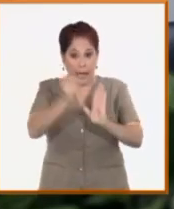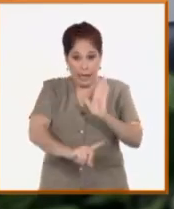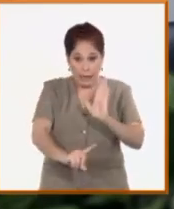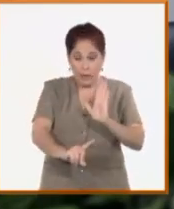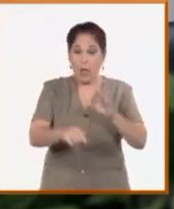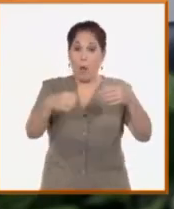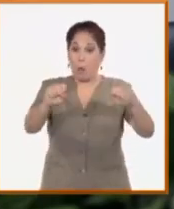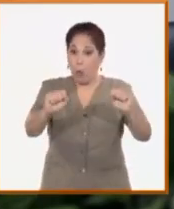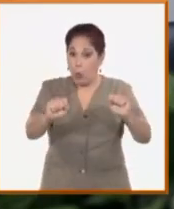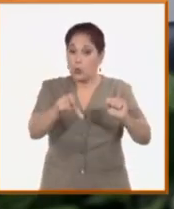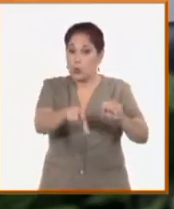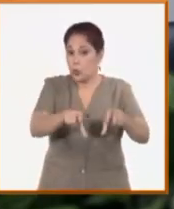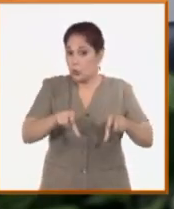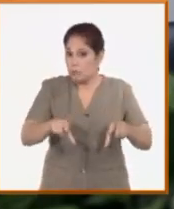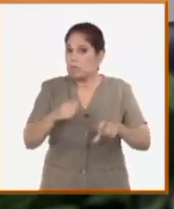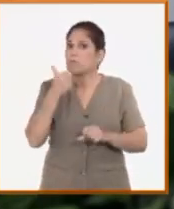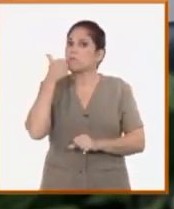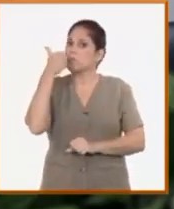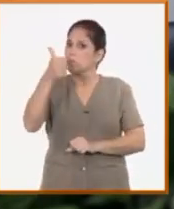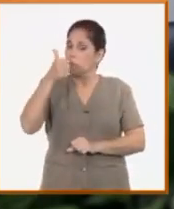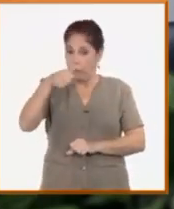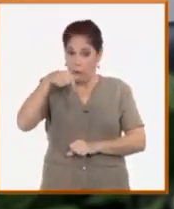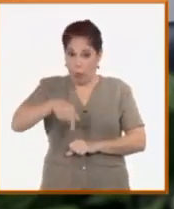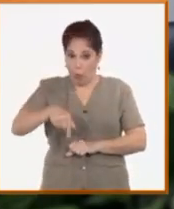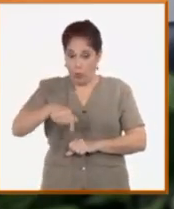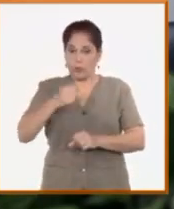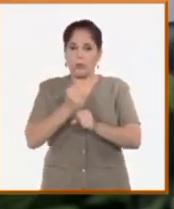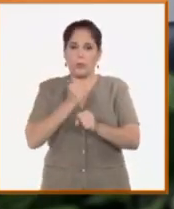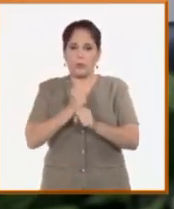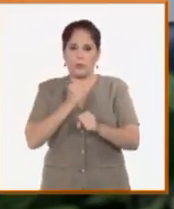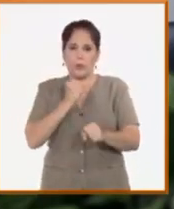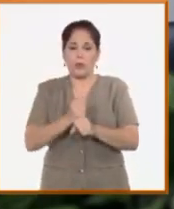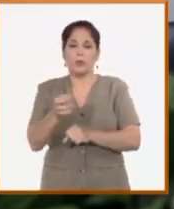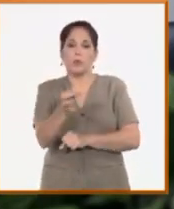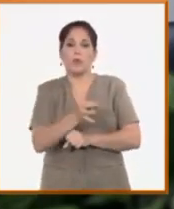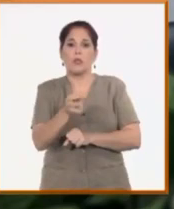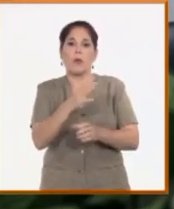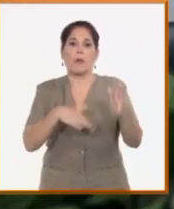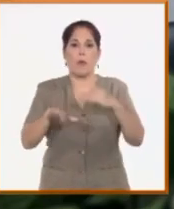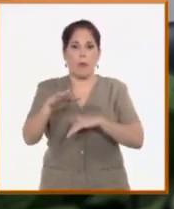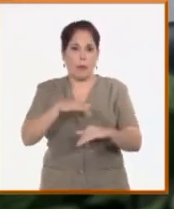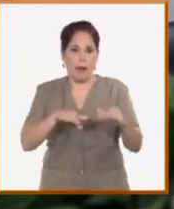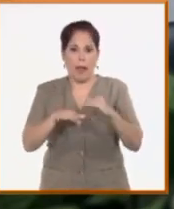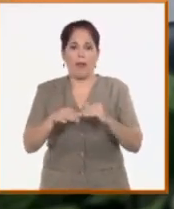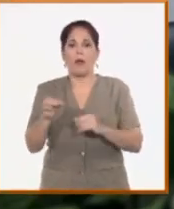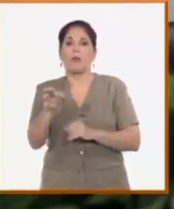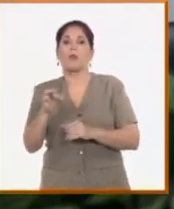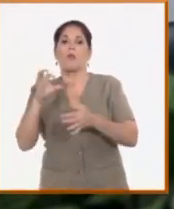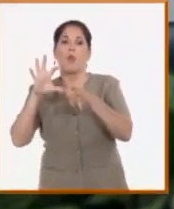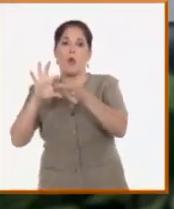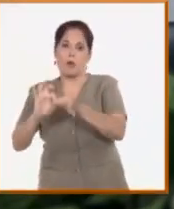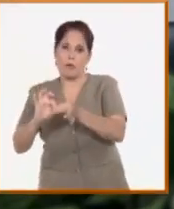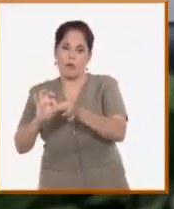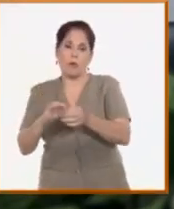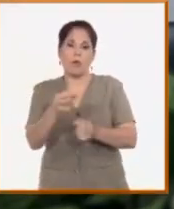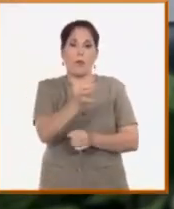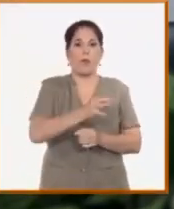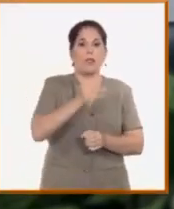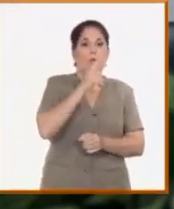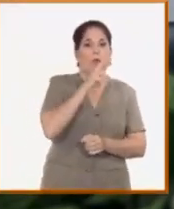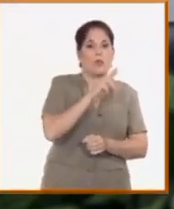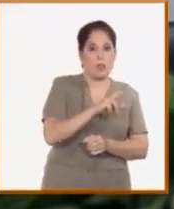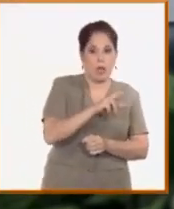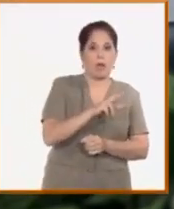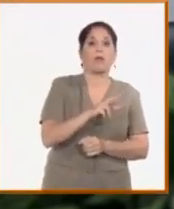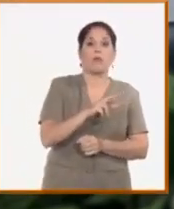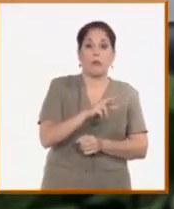para la población. Hoy ya están trabajando en el municipio Playa, el municipio Guanabacoa, el municipio Cerro, que